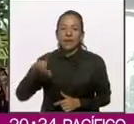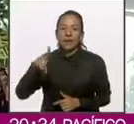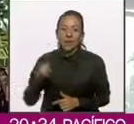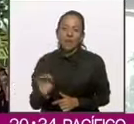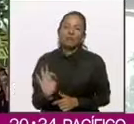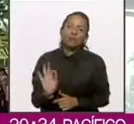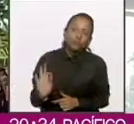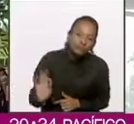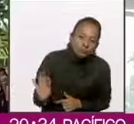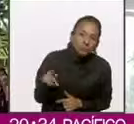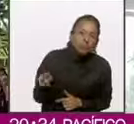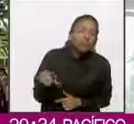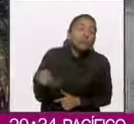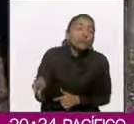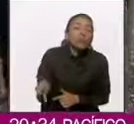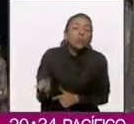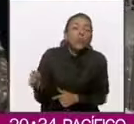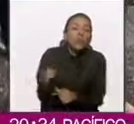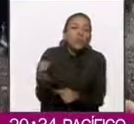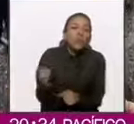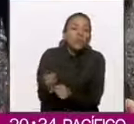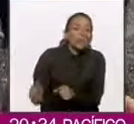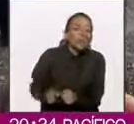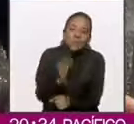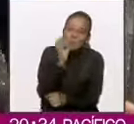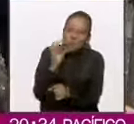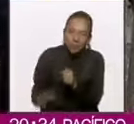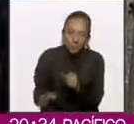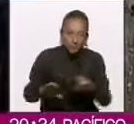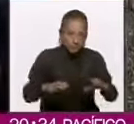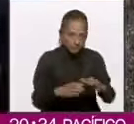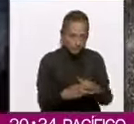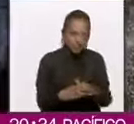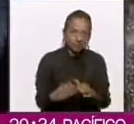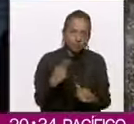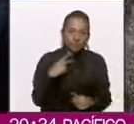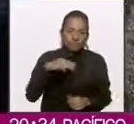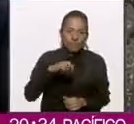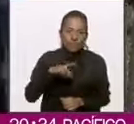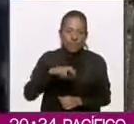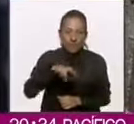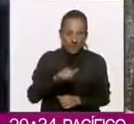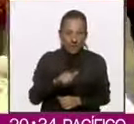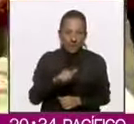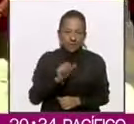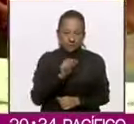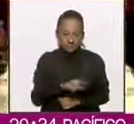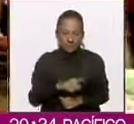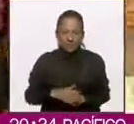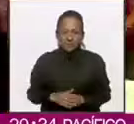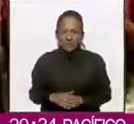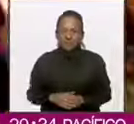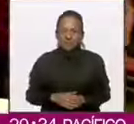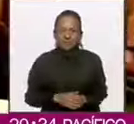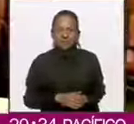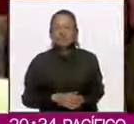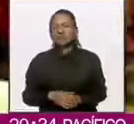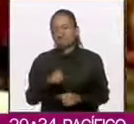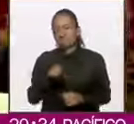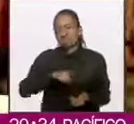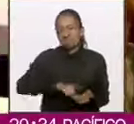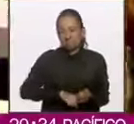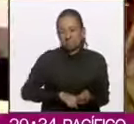última oportunidad. Y en Morena, el partido de Ebrard, no tienen la menor intención